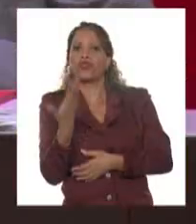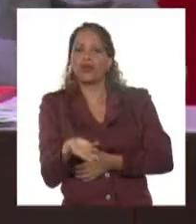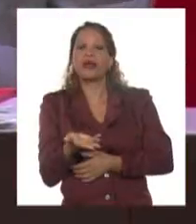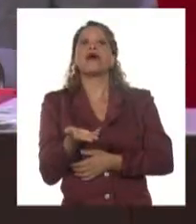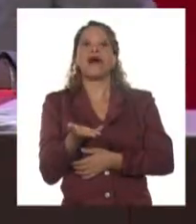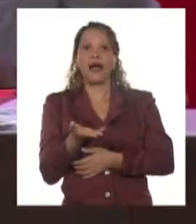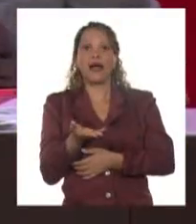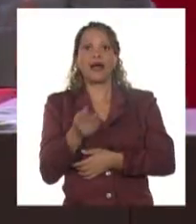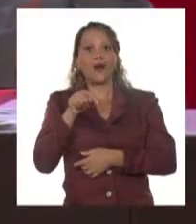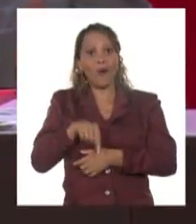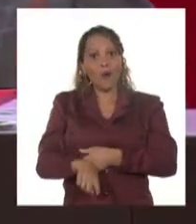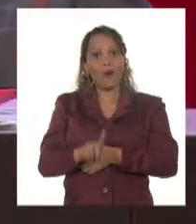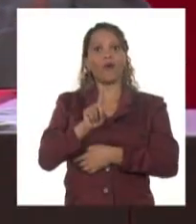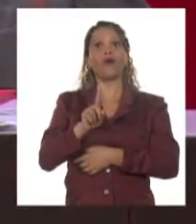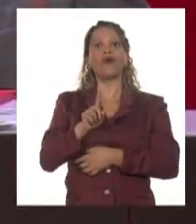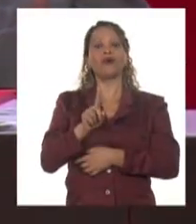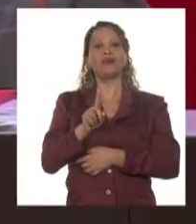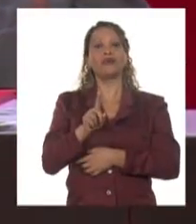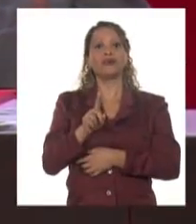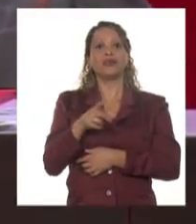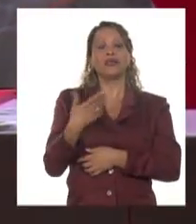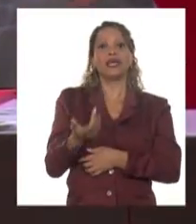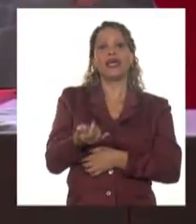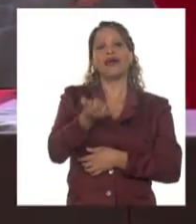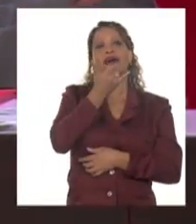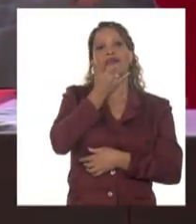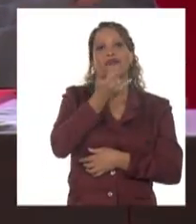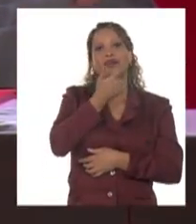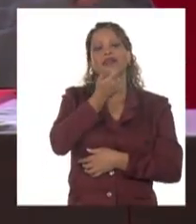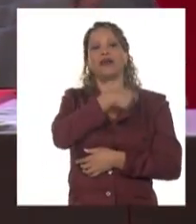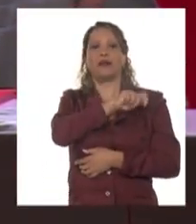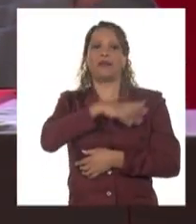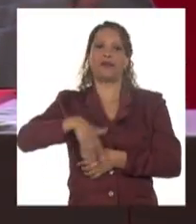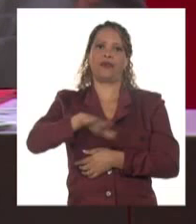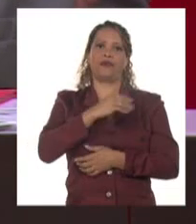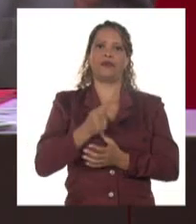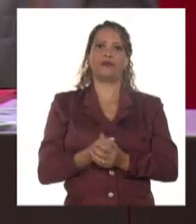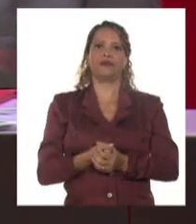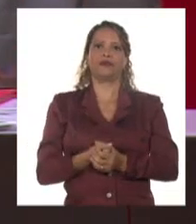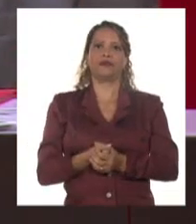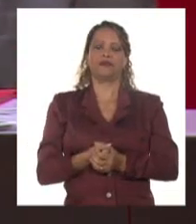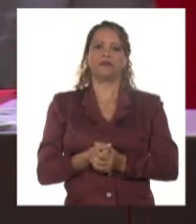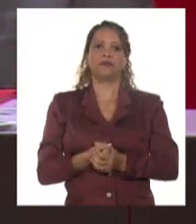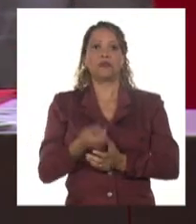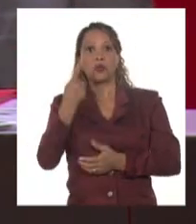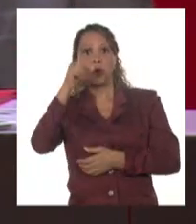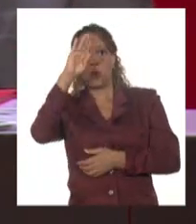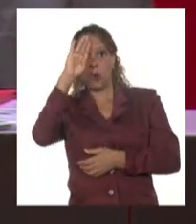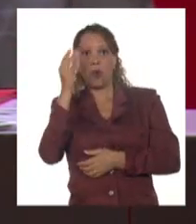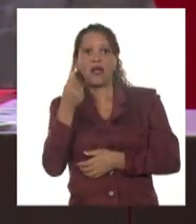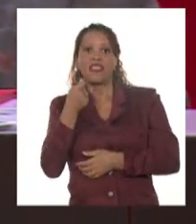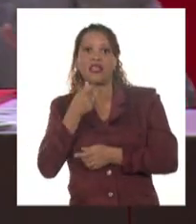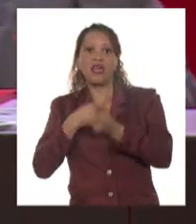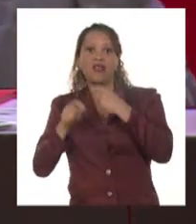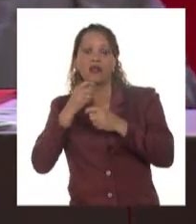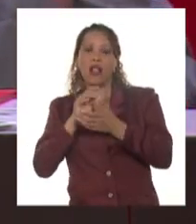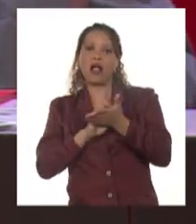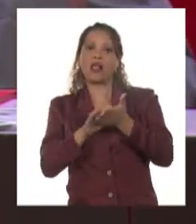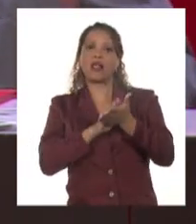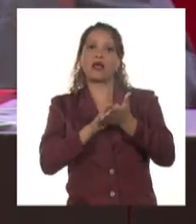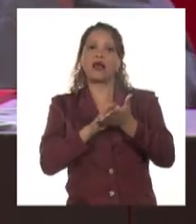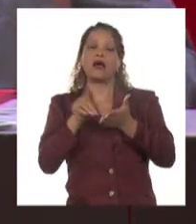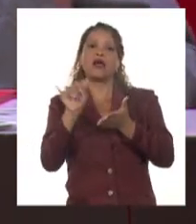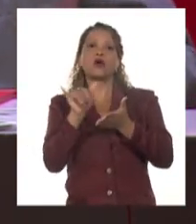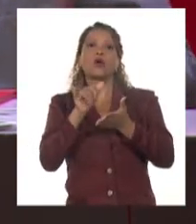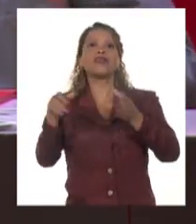descansando sobre las importaciones. Y entonces el país no tiene dinero para importar. Y hoy tenemos la situación